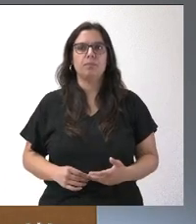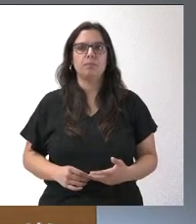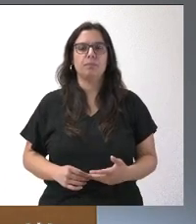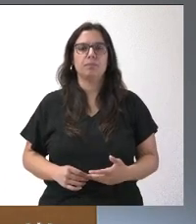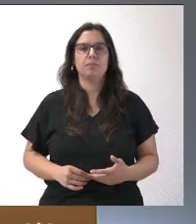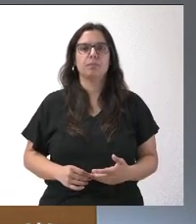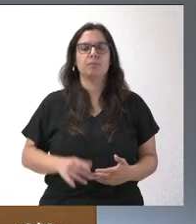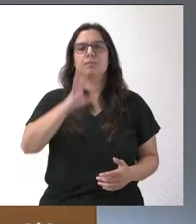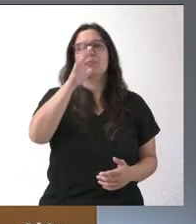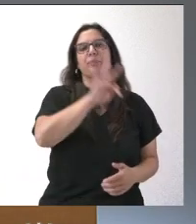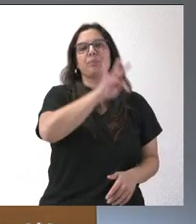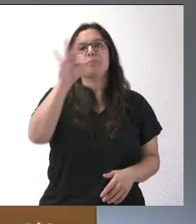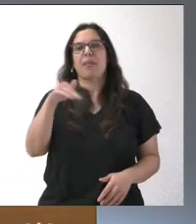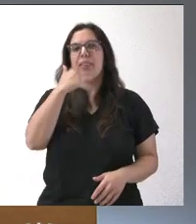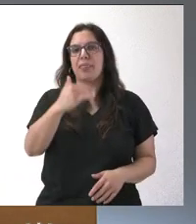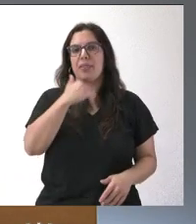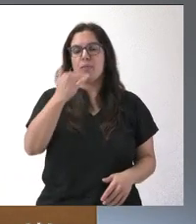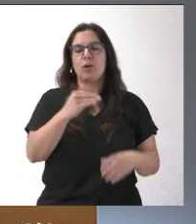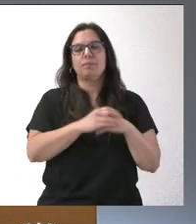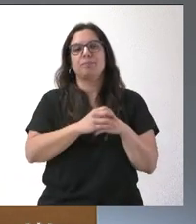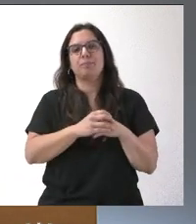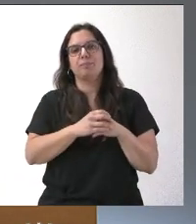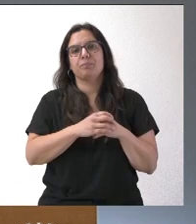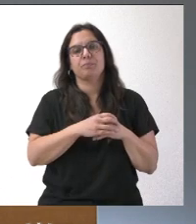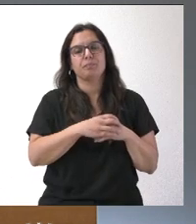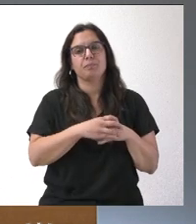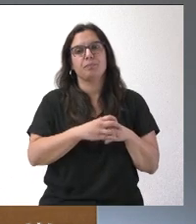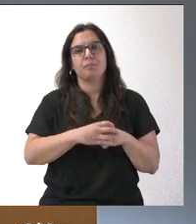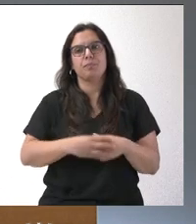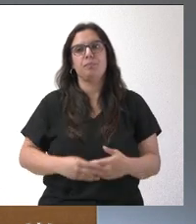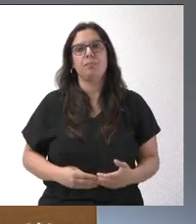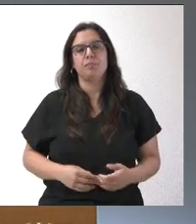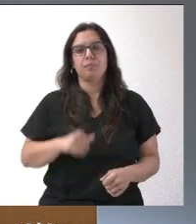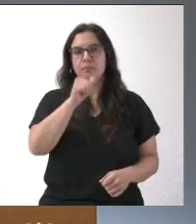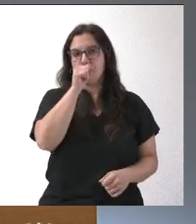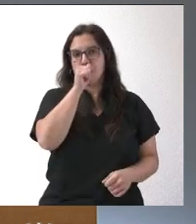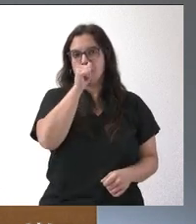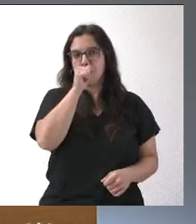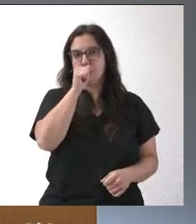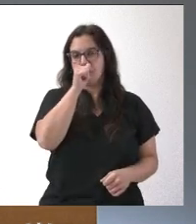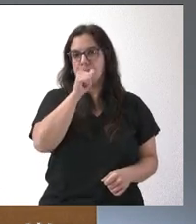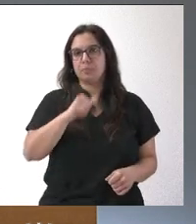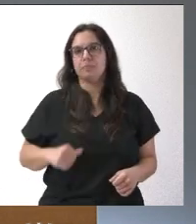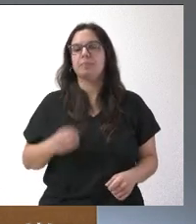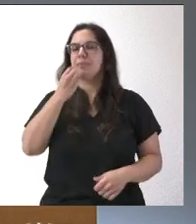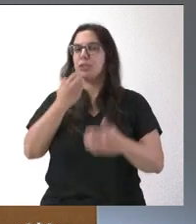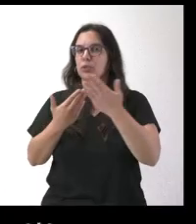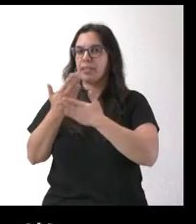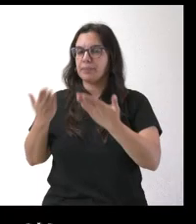Nos trasladamos ahora a Zamora. En la opinión tenemos a Carlos Gil, como es habitual. Carlos, buenos días.